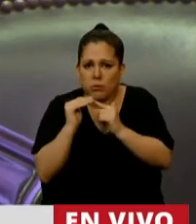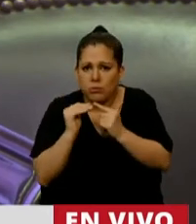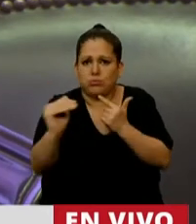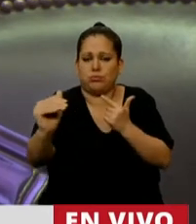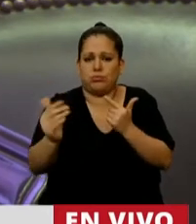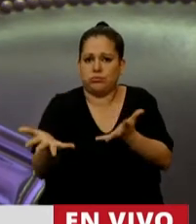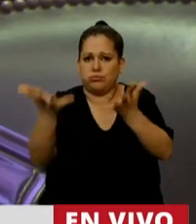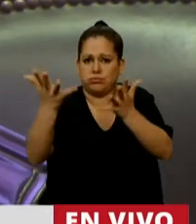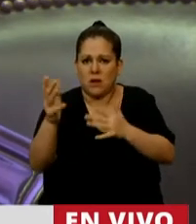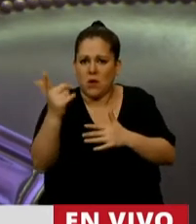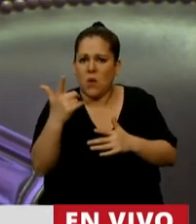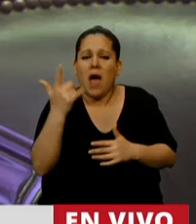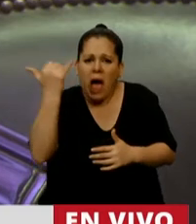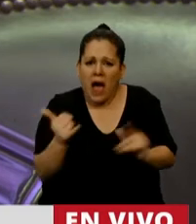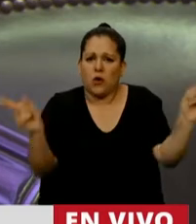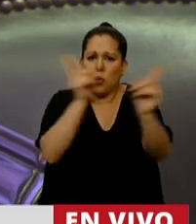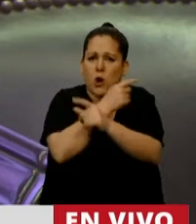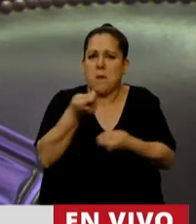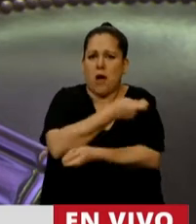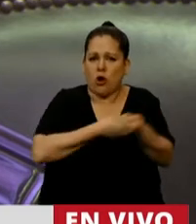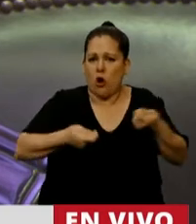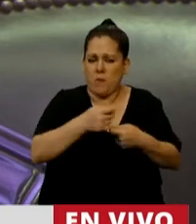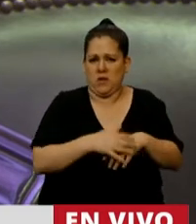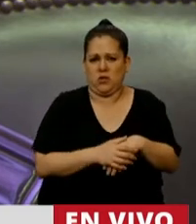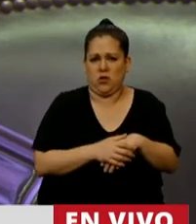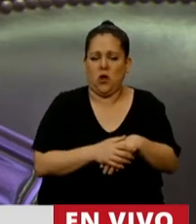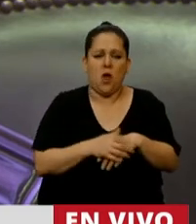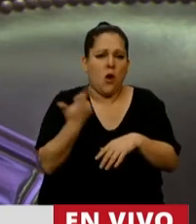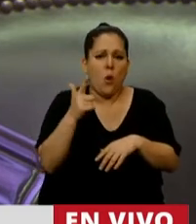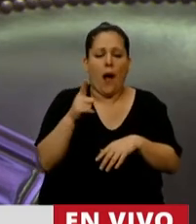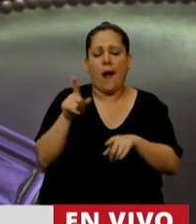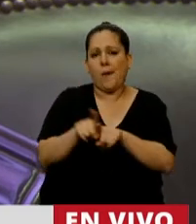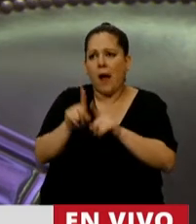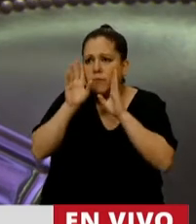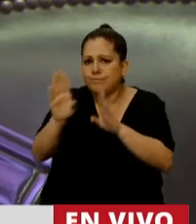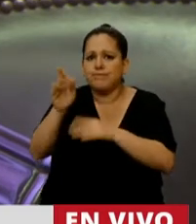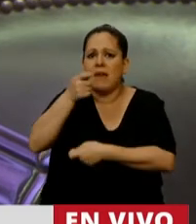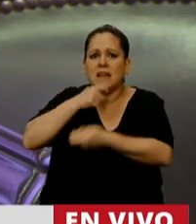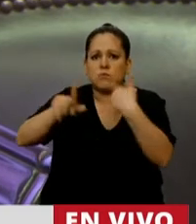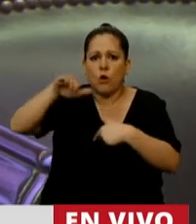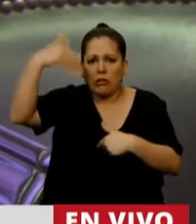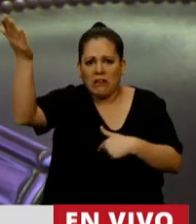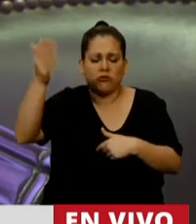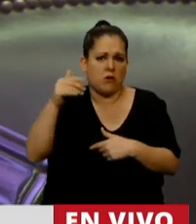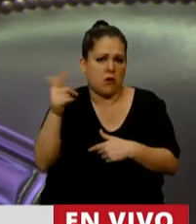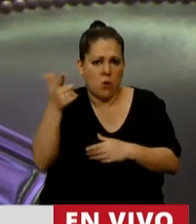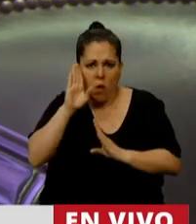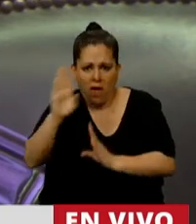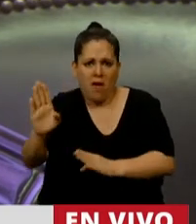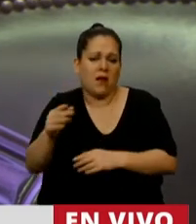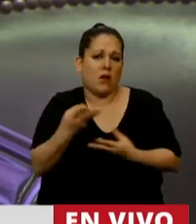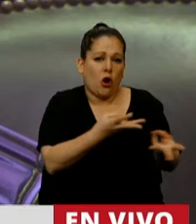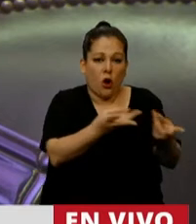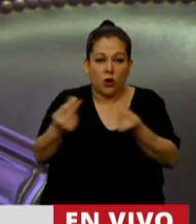Tenemos un problema en la balanza comercial. No privilegiamos las exportaciones. Y lamentablemente, el incremento del